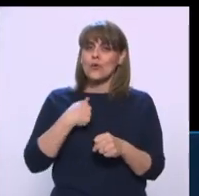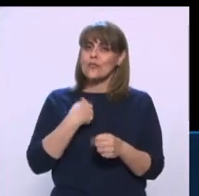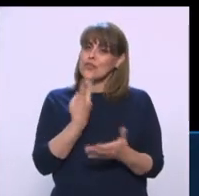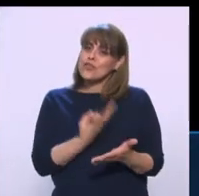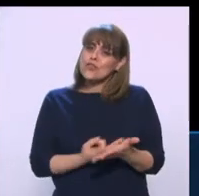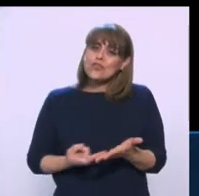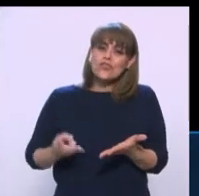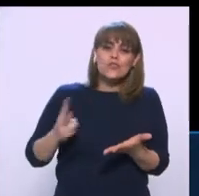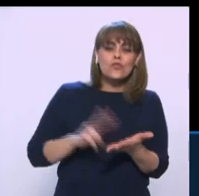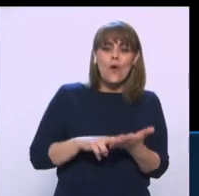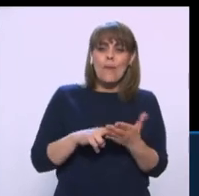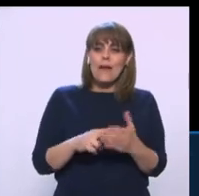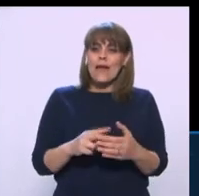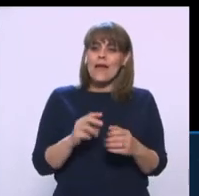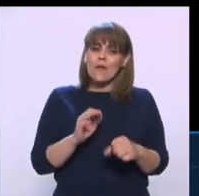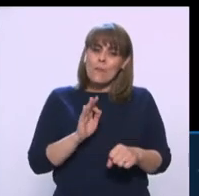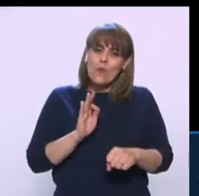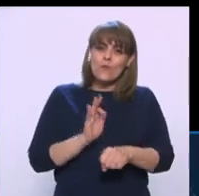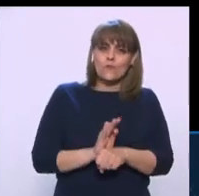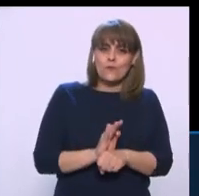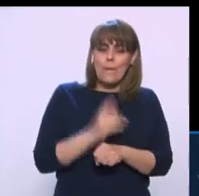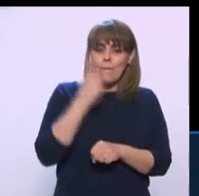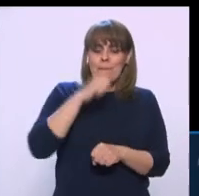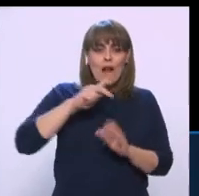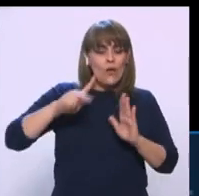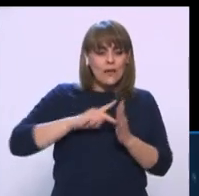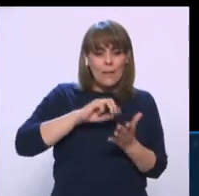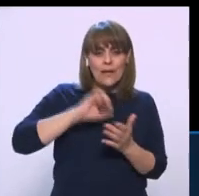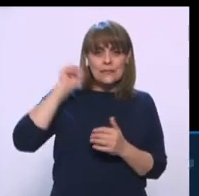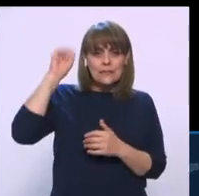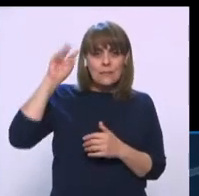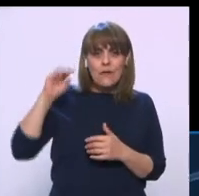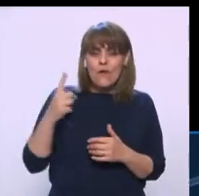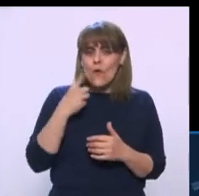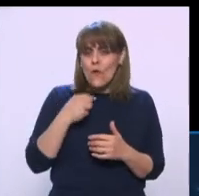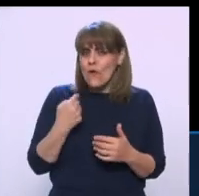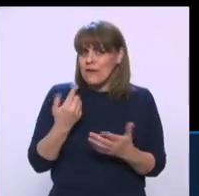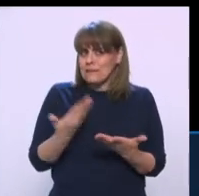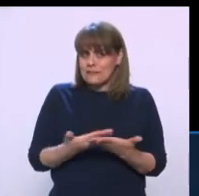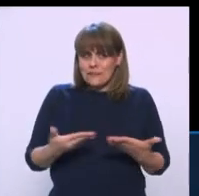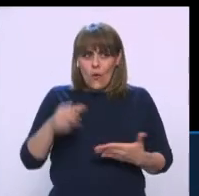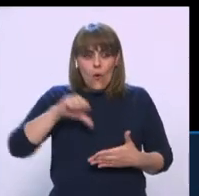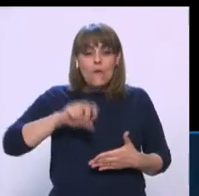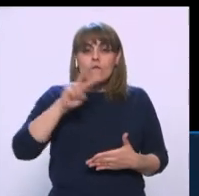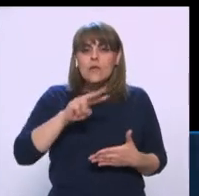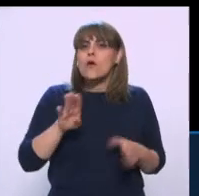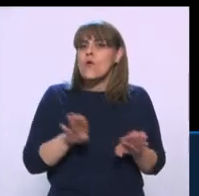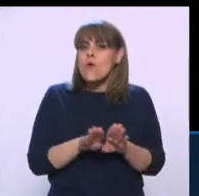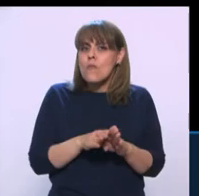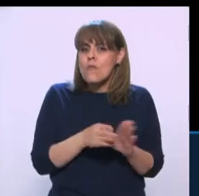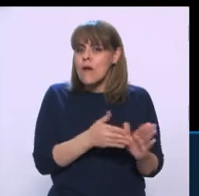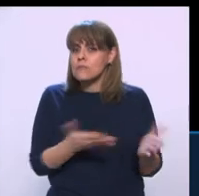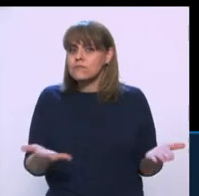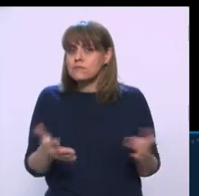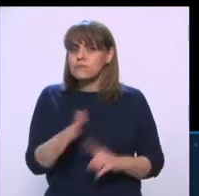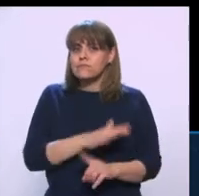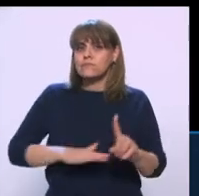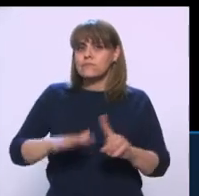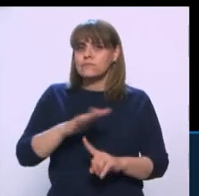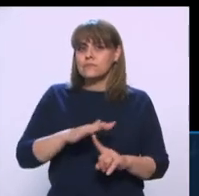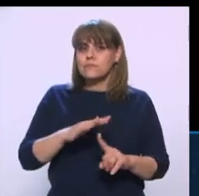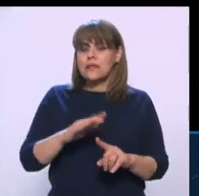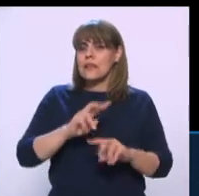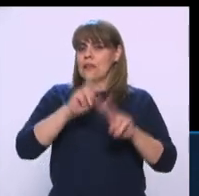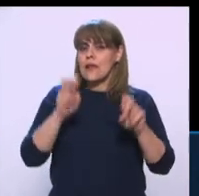precauciones para no regresar a un semáforo rojo. ¿Cómo estamos hoy viernes en la capital del país en materia de